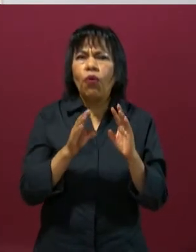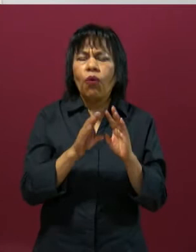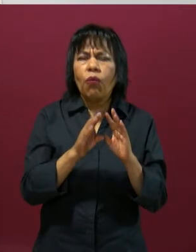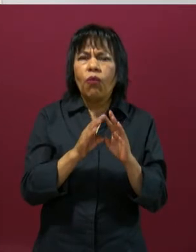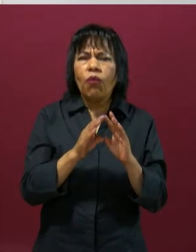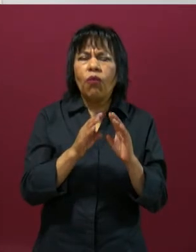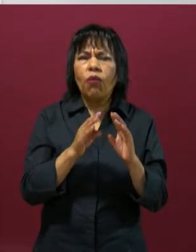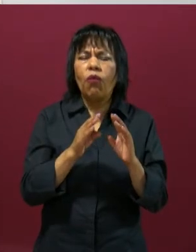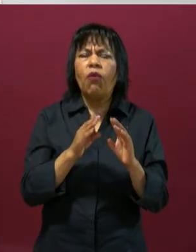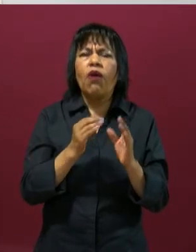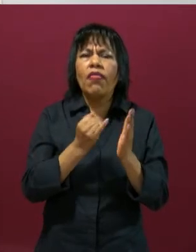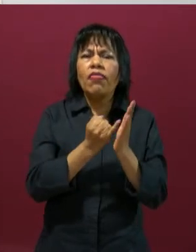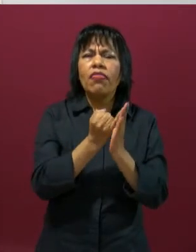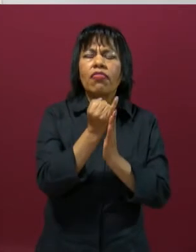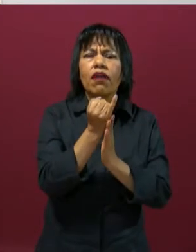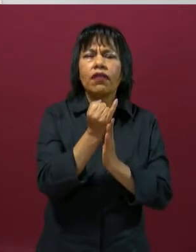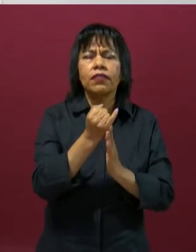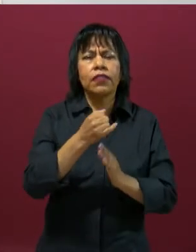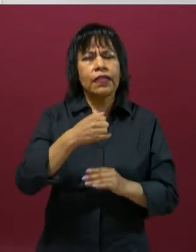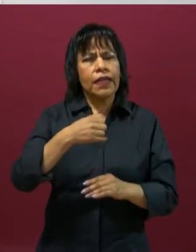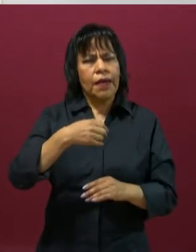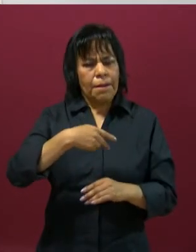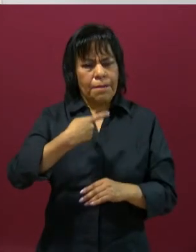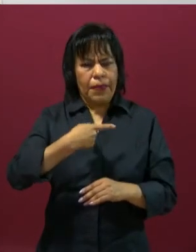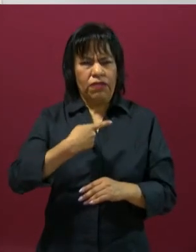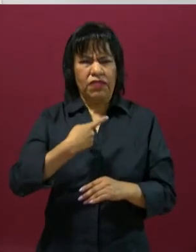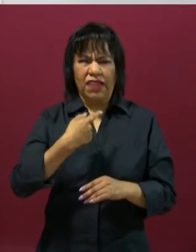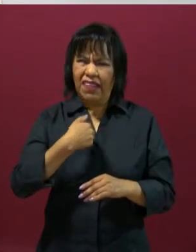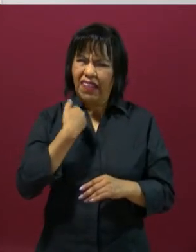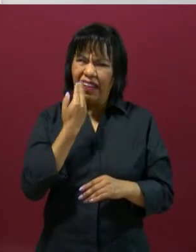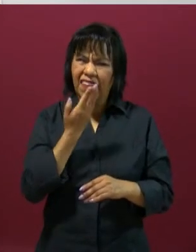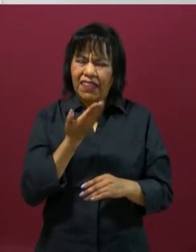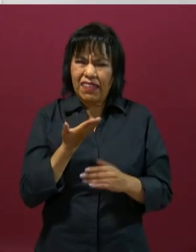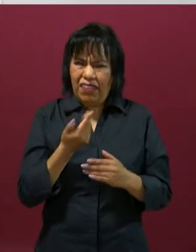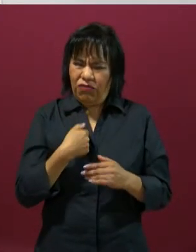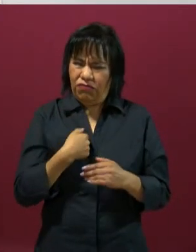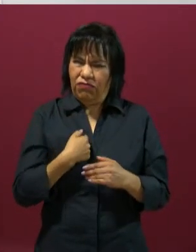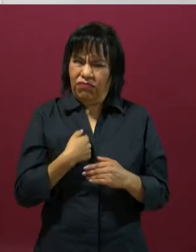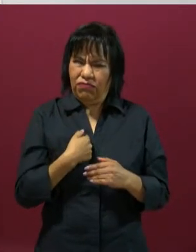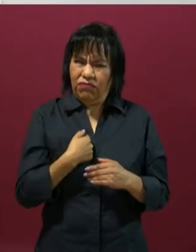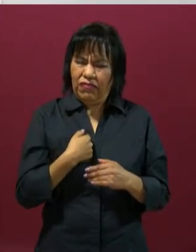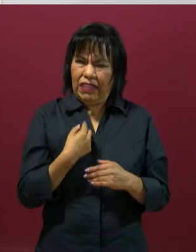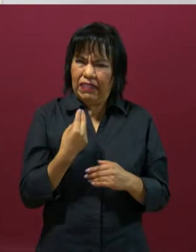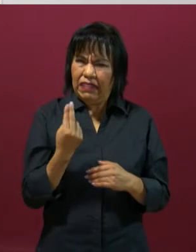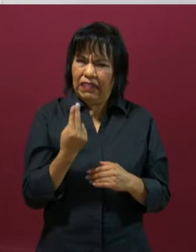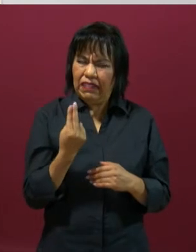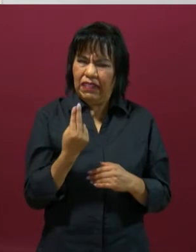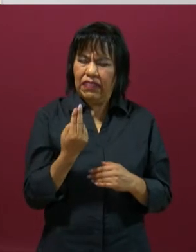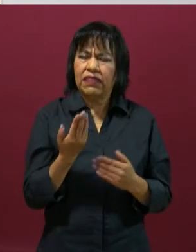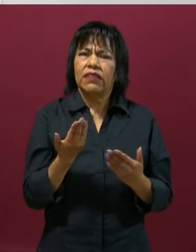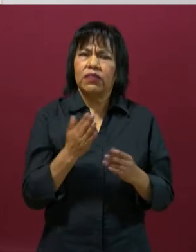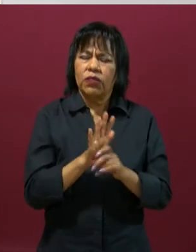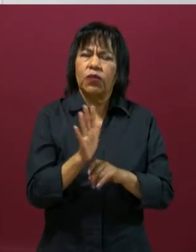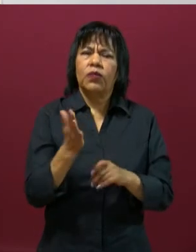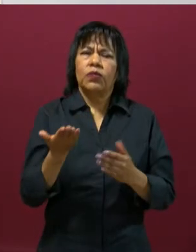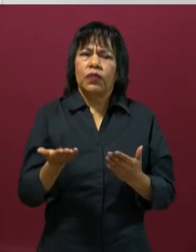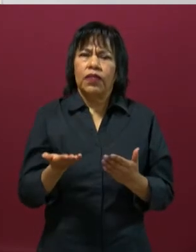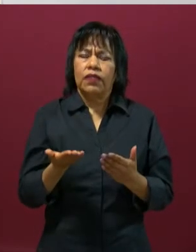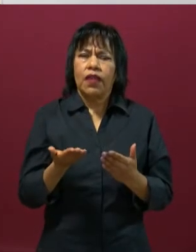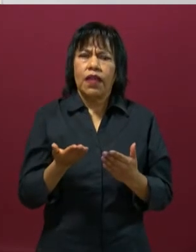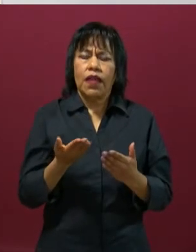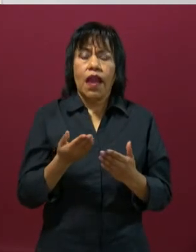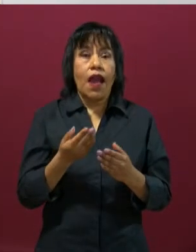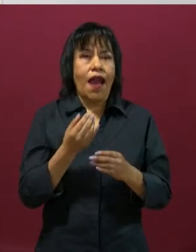decisión a tomar. Te tienes que preguntar qué quiero conseguir, qué necesidad hay, qué